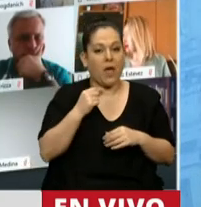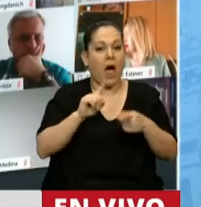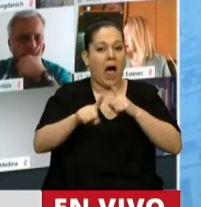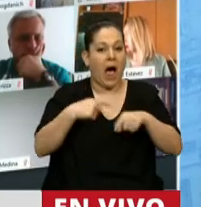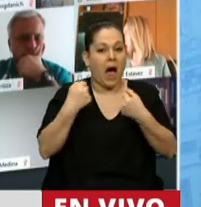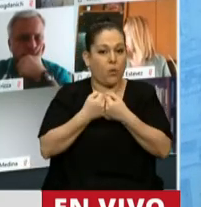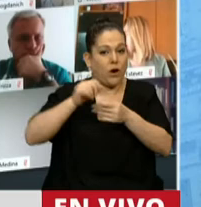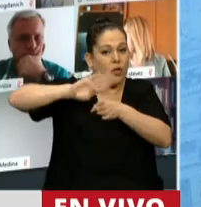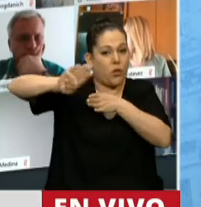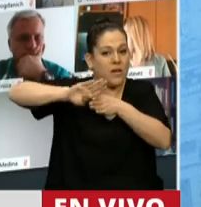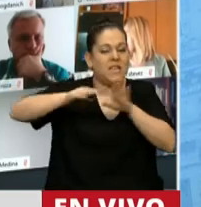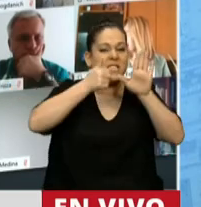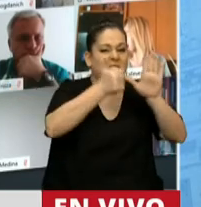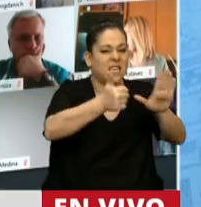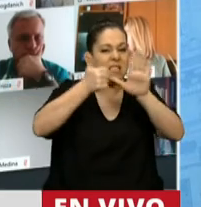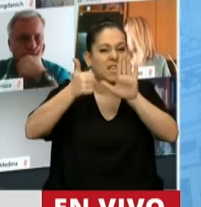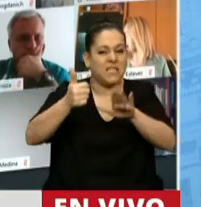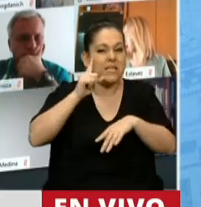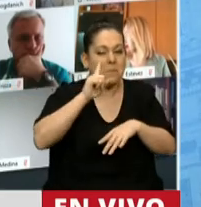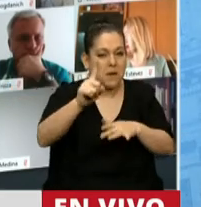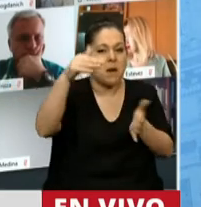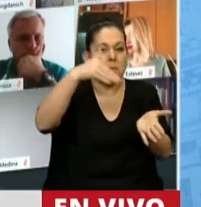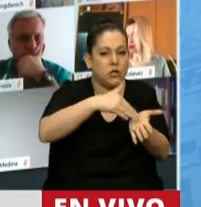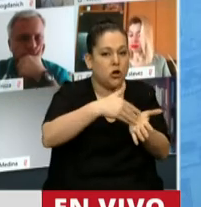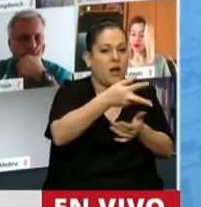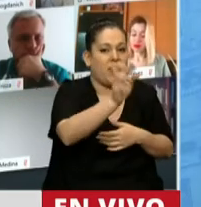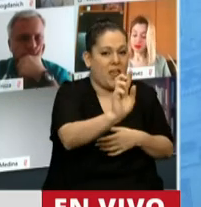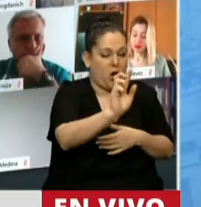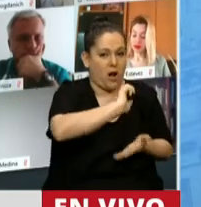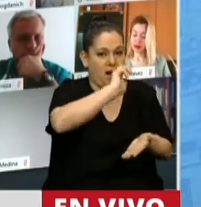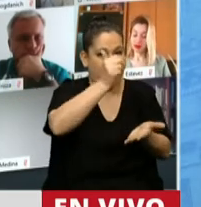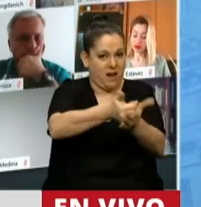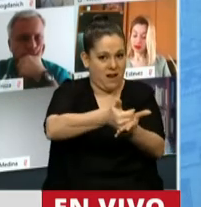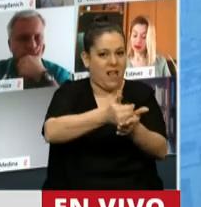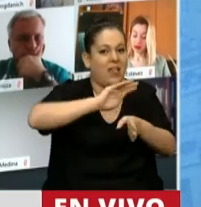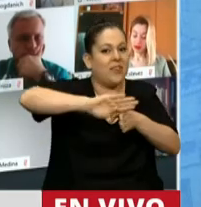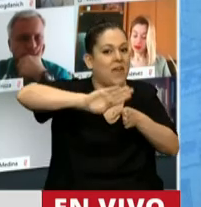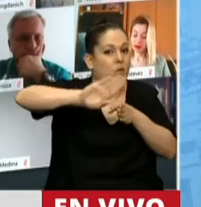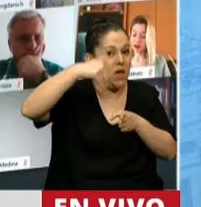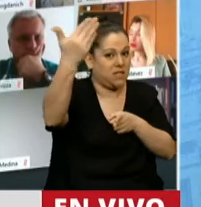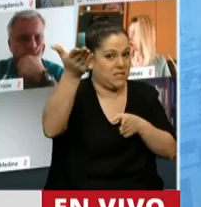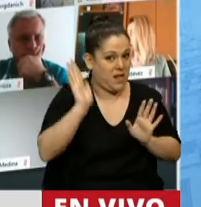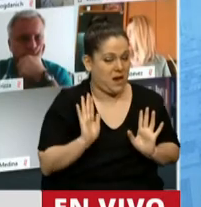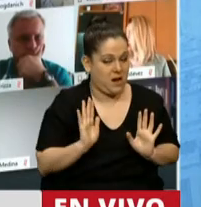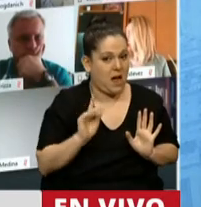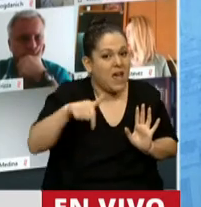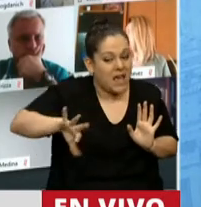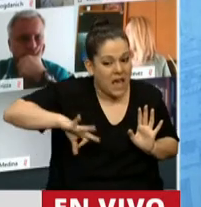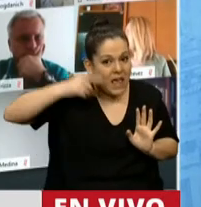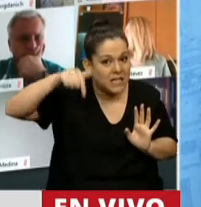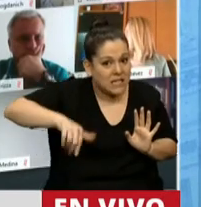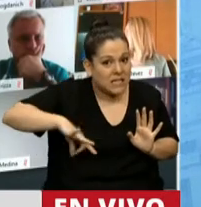la deuda por 66 mil millones de dólares de deuda externa y tenemos este año,